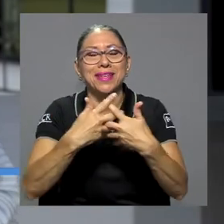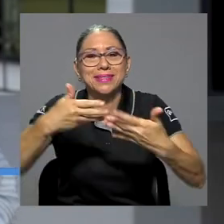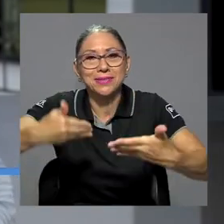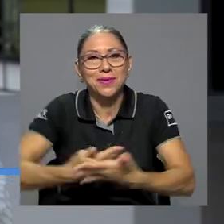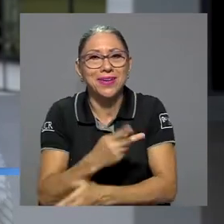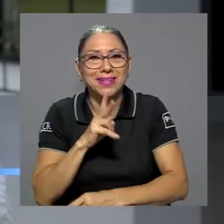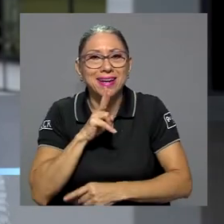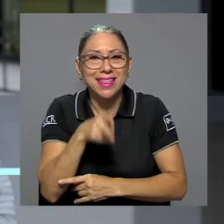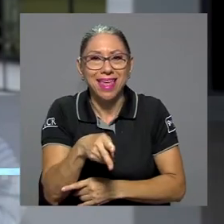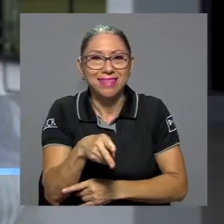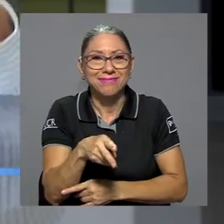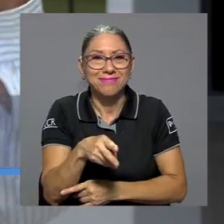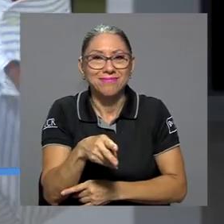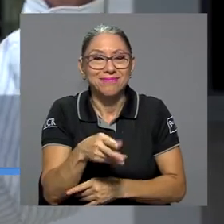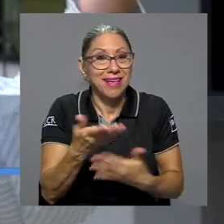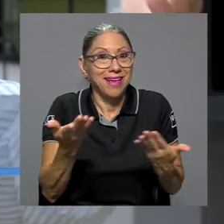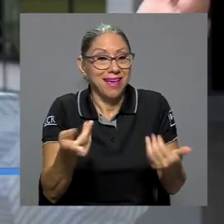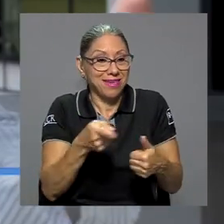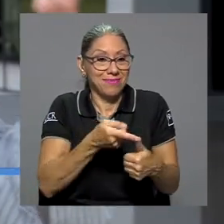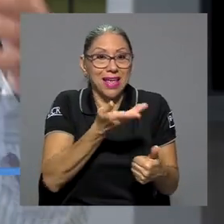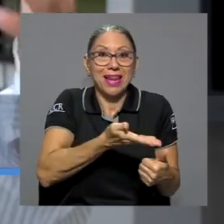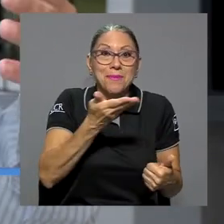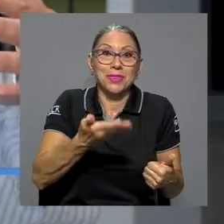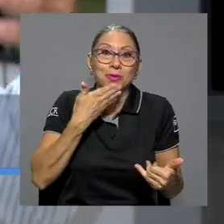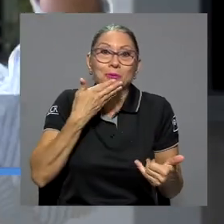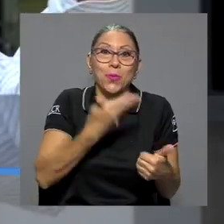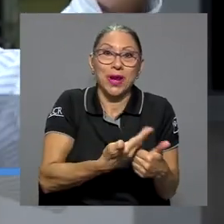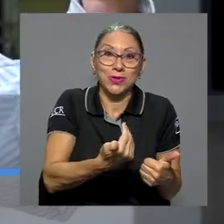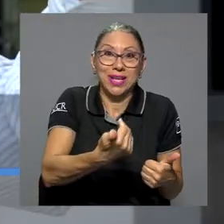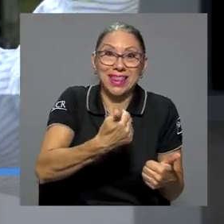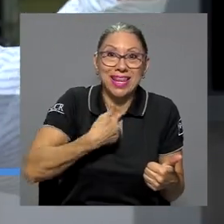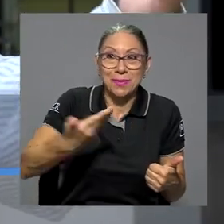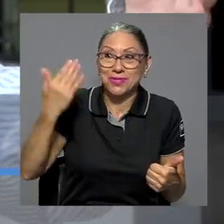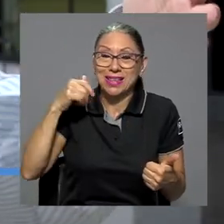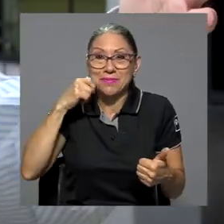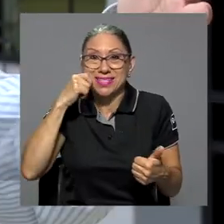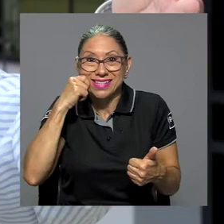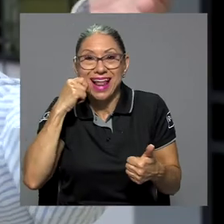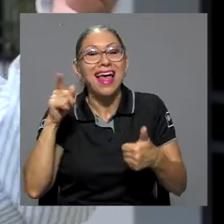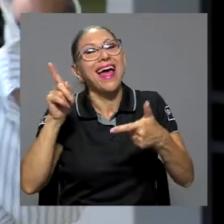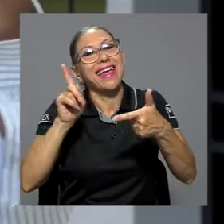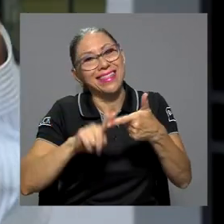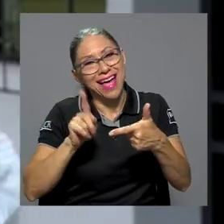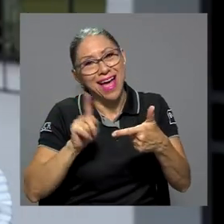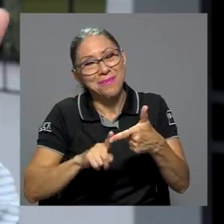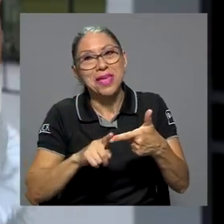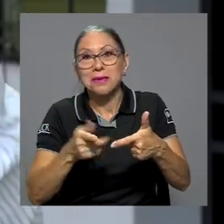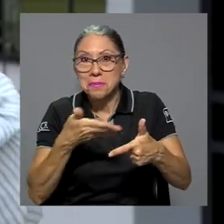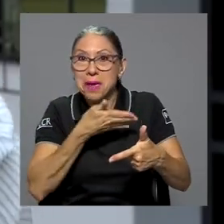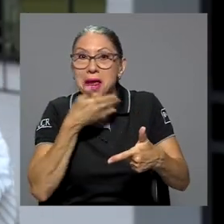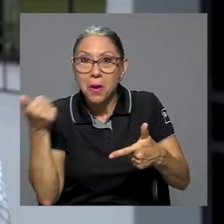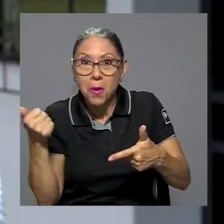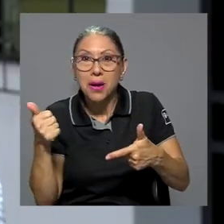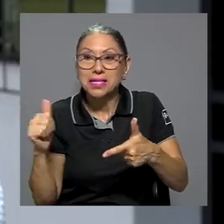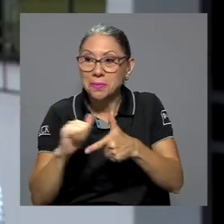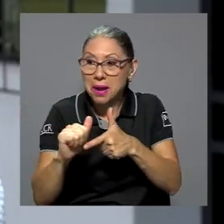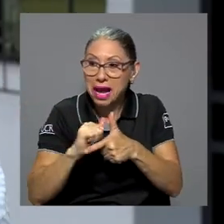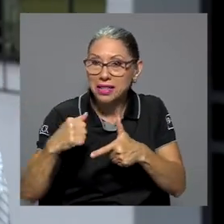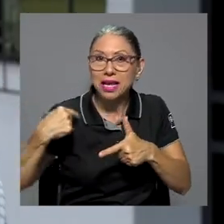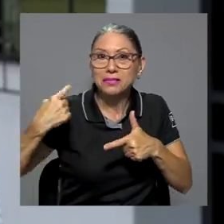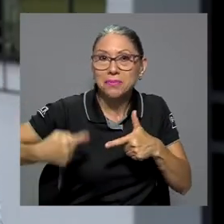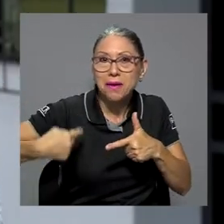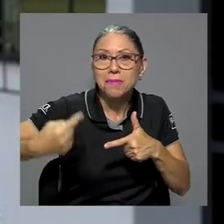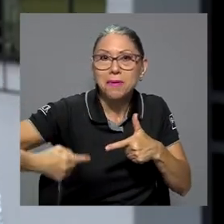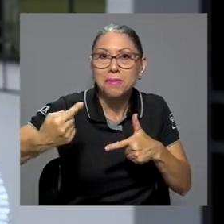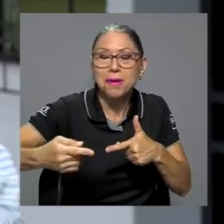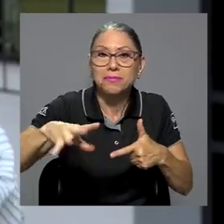nueva realidad en el cual combinamos elementos buenos que teníamos desde la presencialidad, pero también como las mejores prácticas